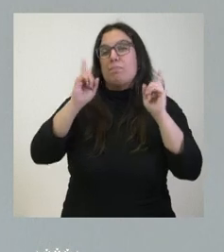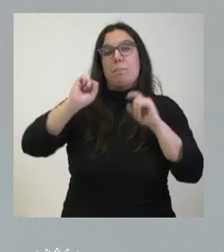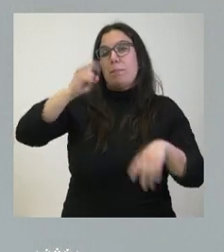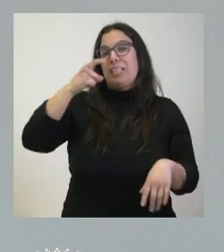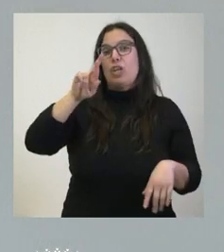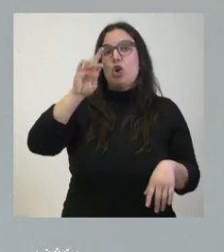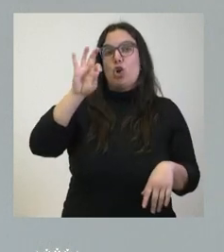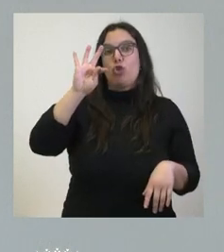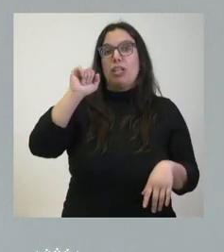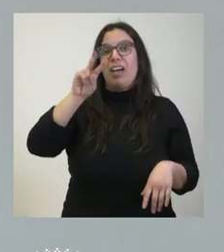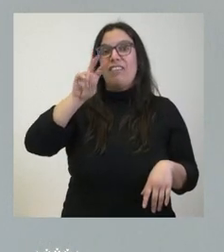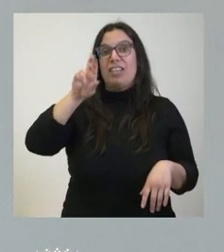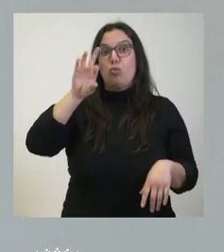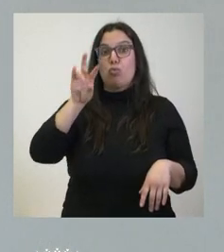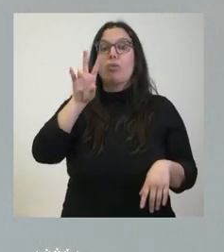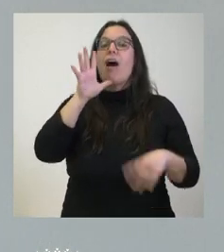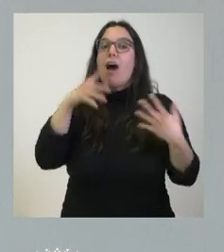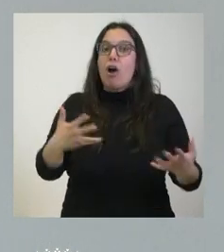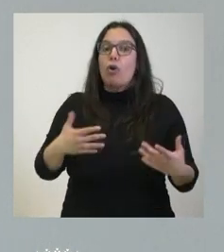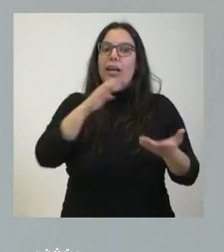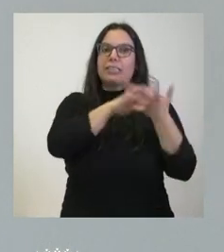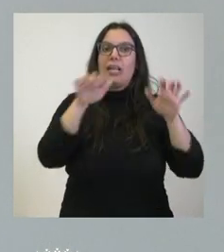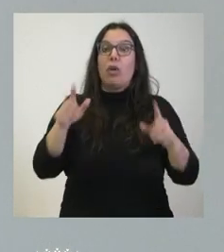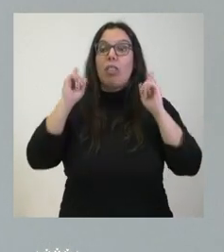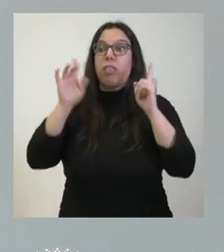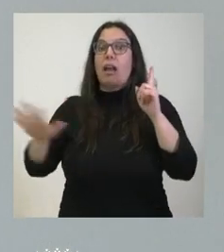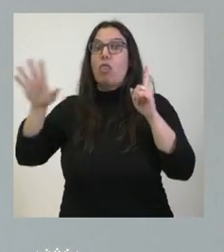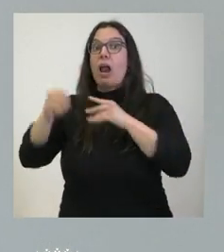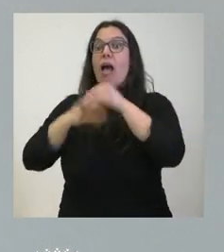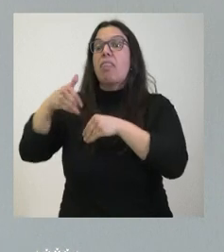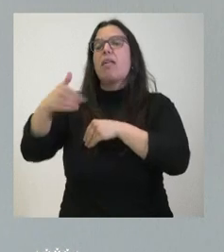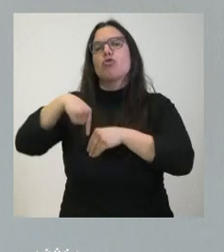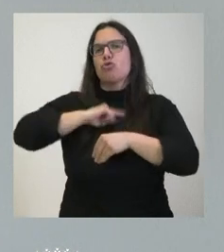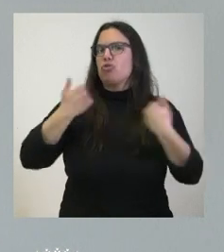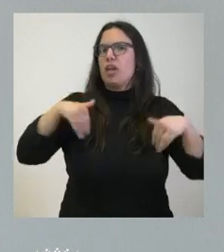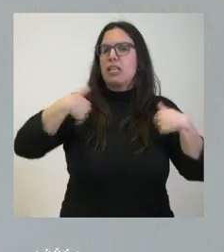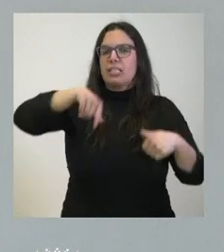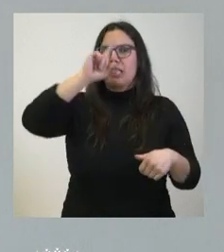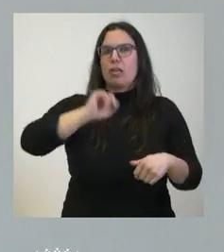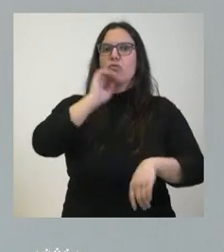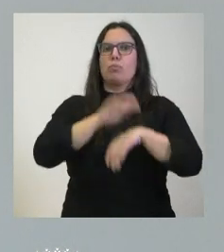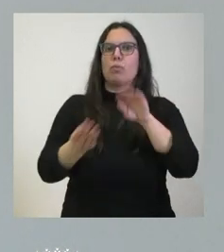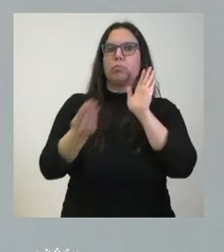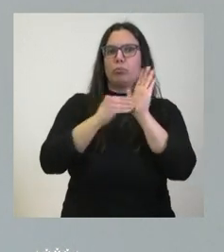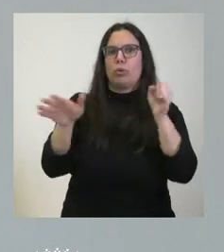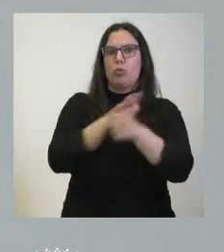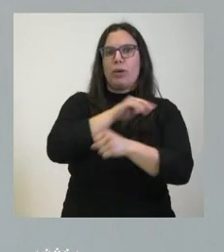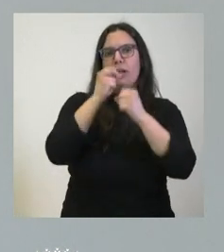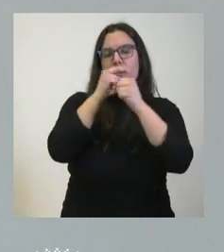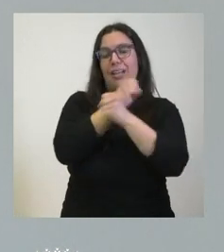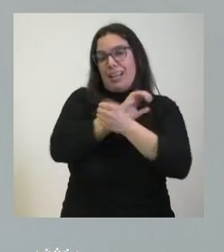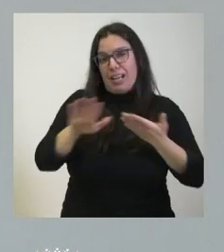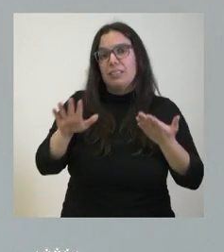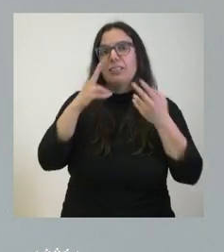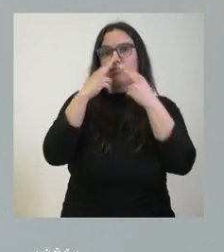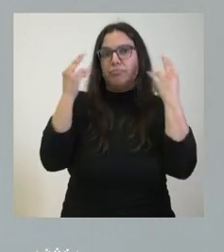y a partir de ahora en el caso de Castilla y León nos adelantamos a la previsión nacional lo aplicamos ya de este año 2023 en nuestra comunidad autónoma y por tanto